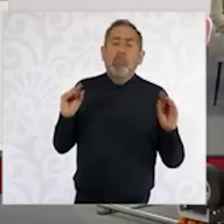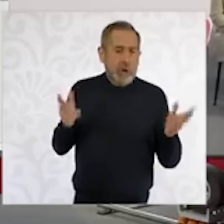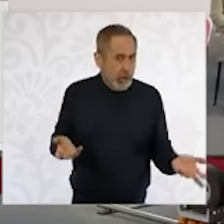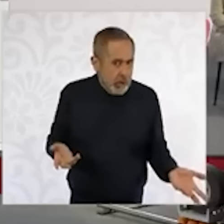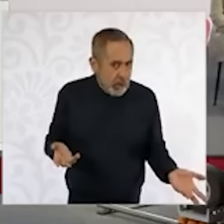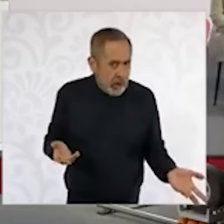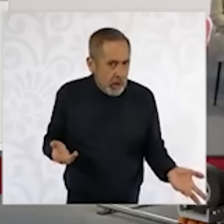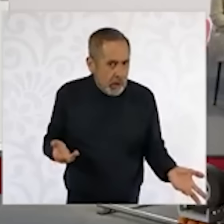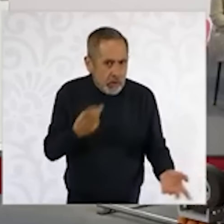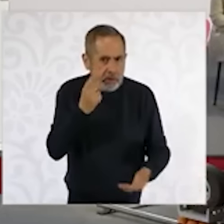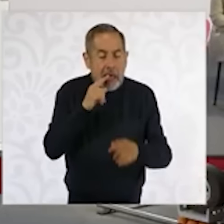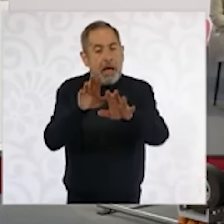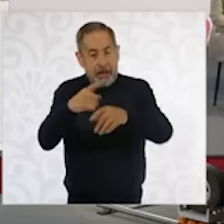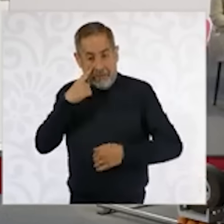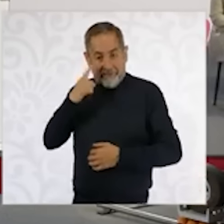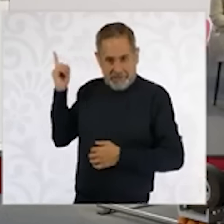Bueno, decía López Mateos,